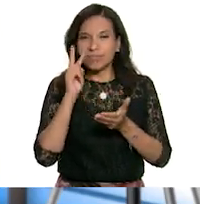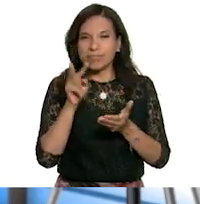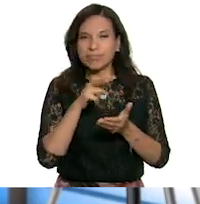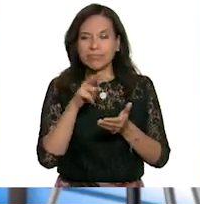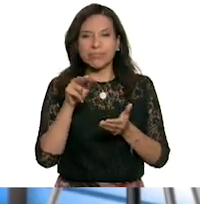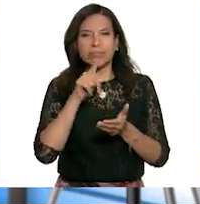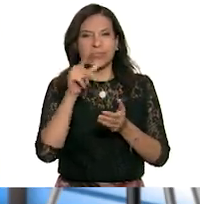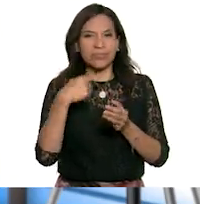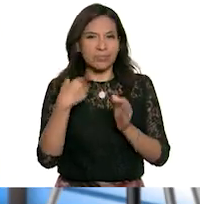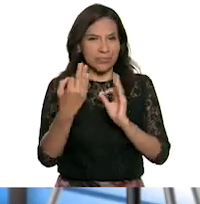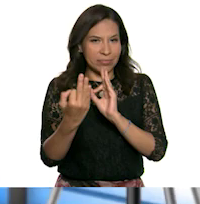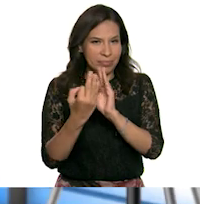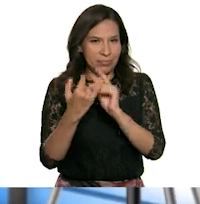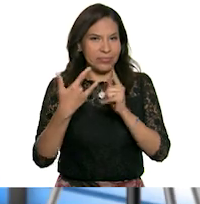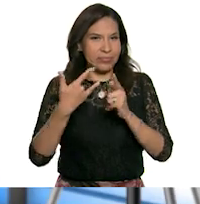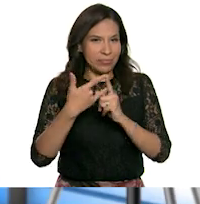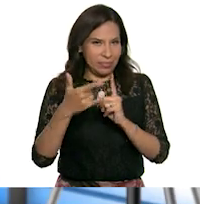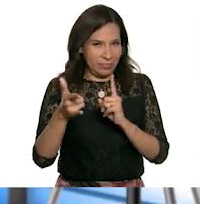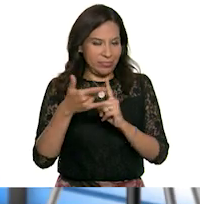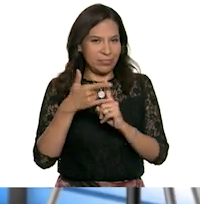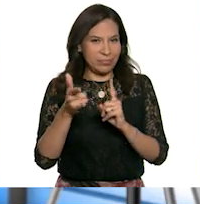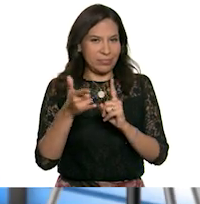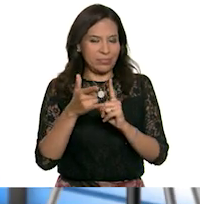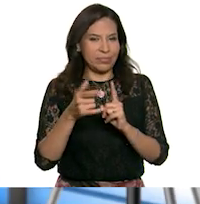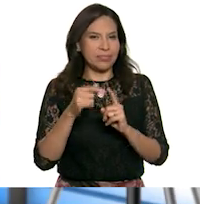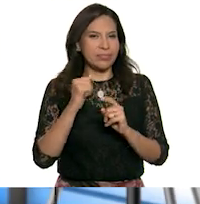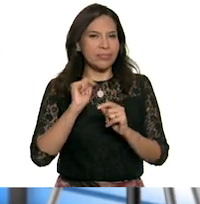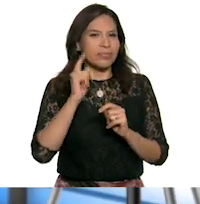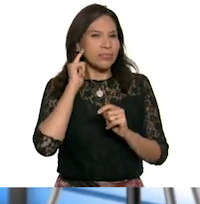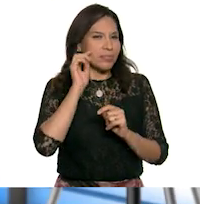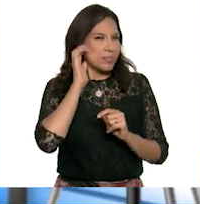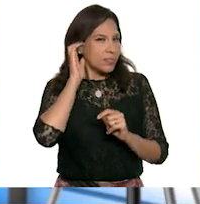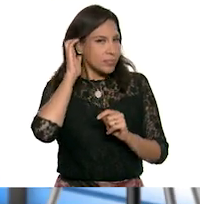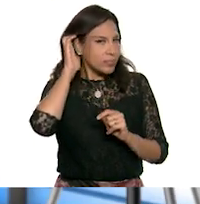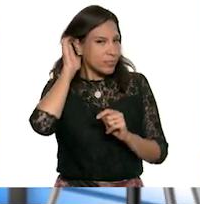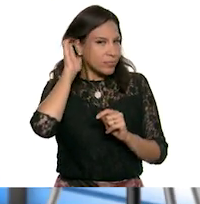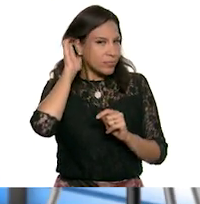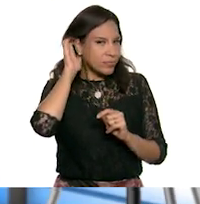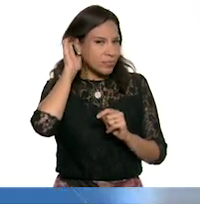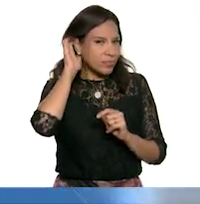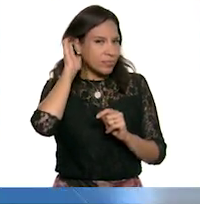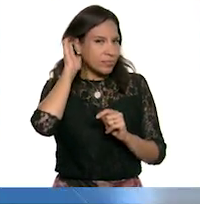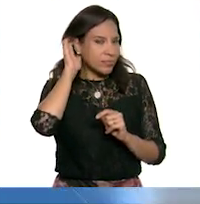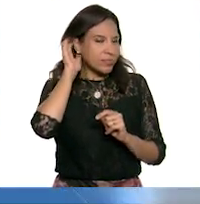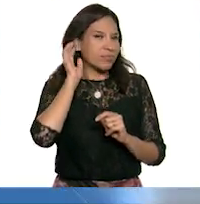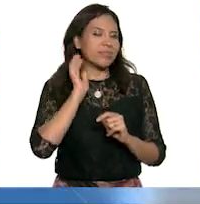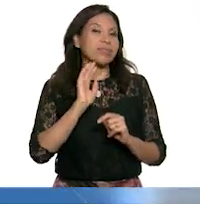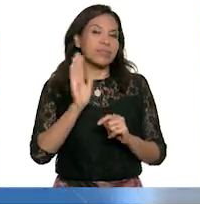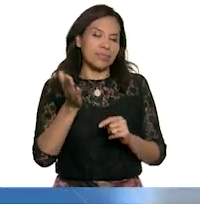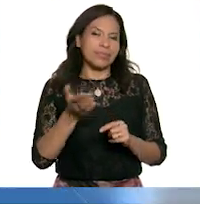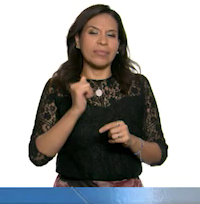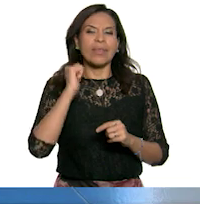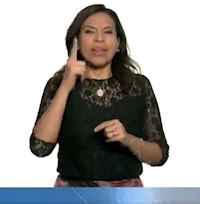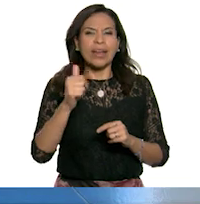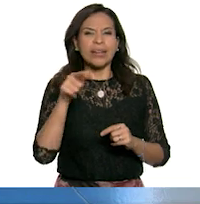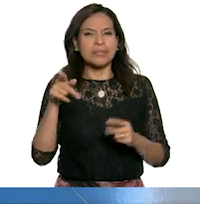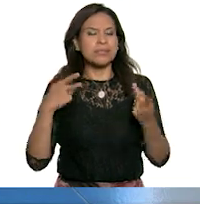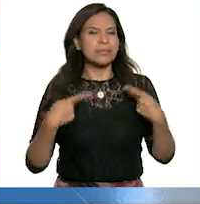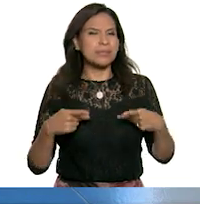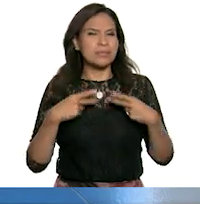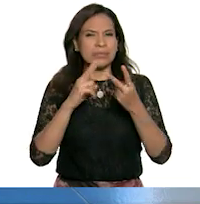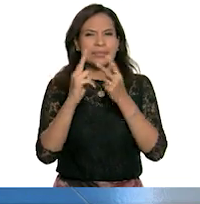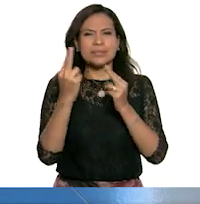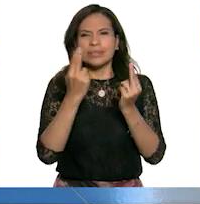Me acerqué. Puse mi oído así para escuchar. Pues, seguramente era algún vecino que